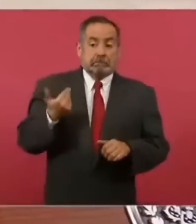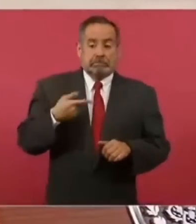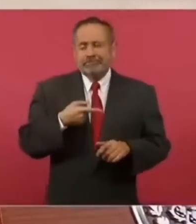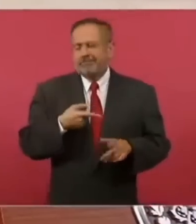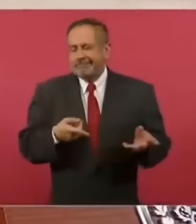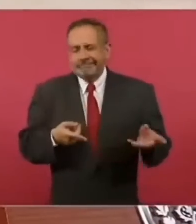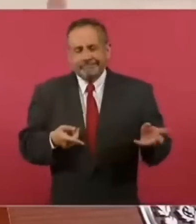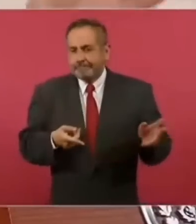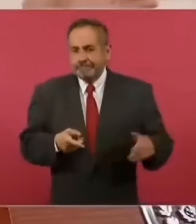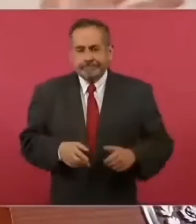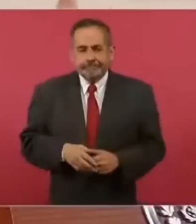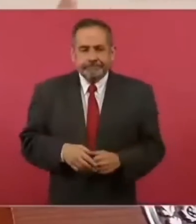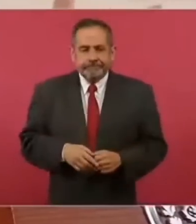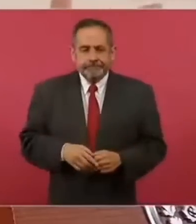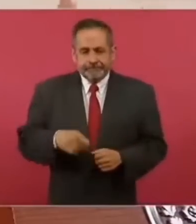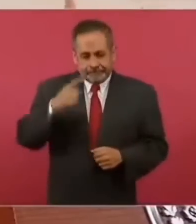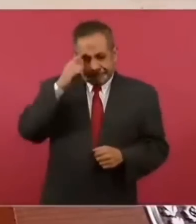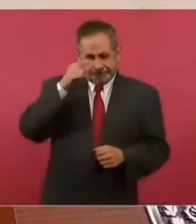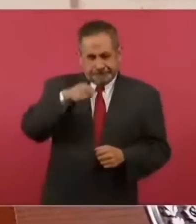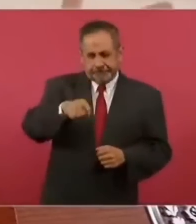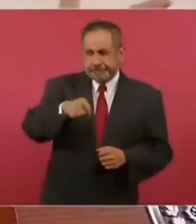hay la elección